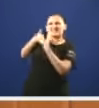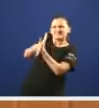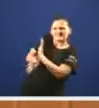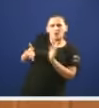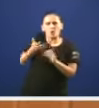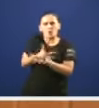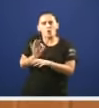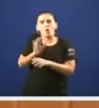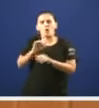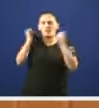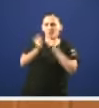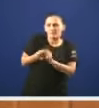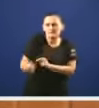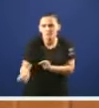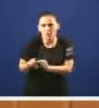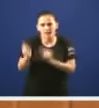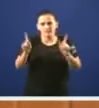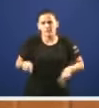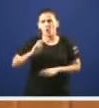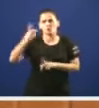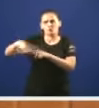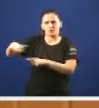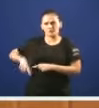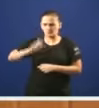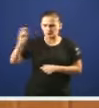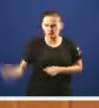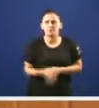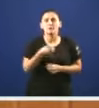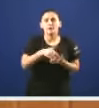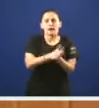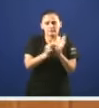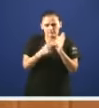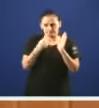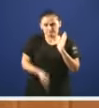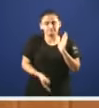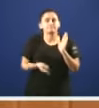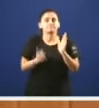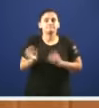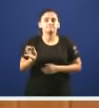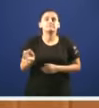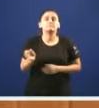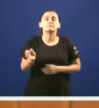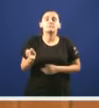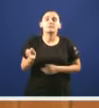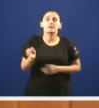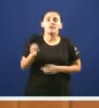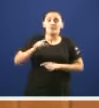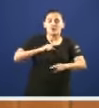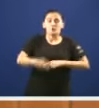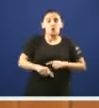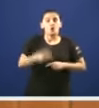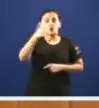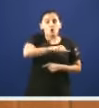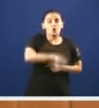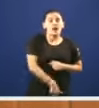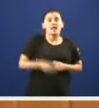online temos outros elementos dentro das actas que efectivamente tamén afirma o director xeral que se está